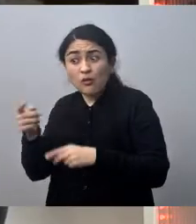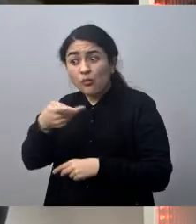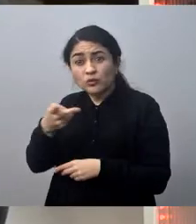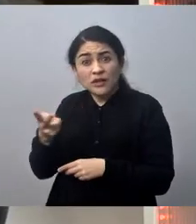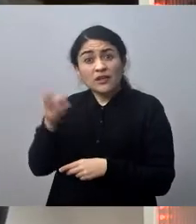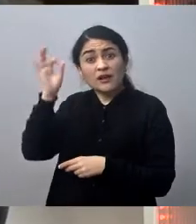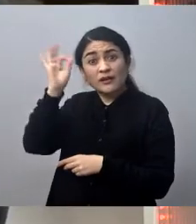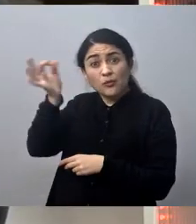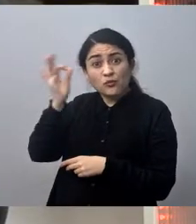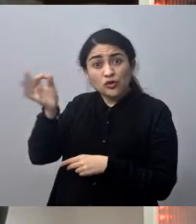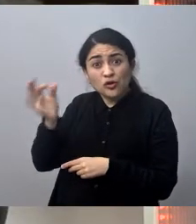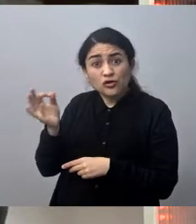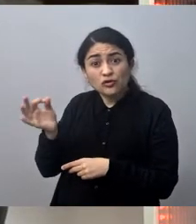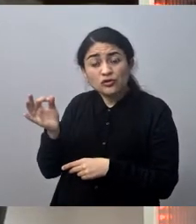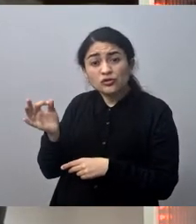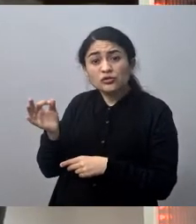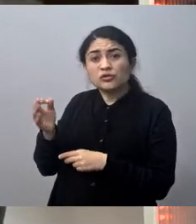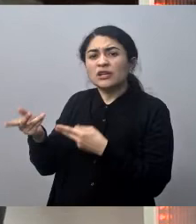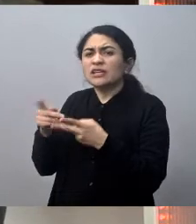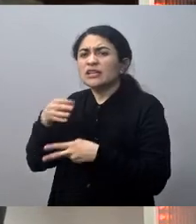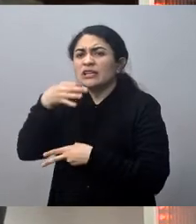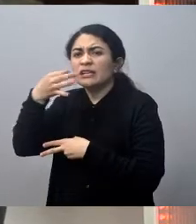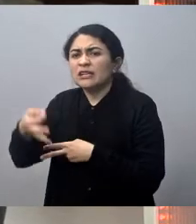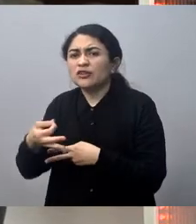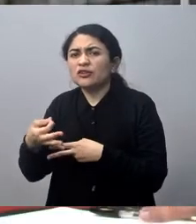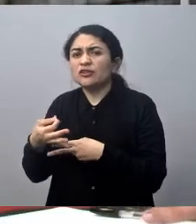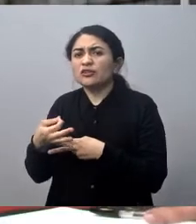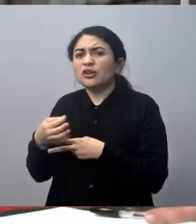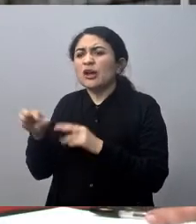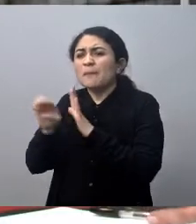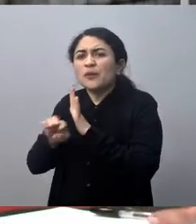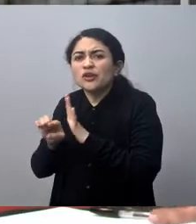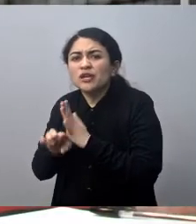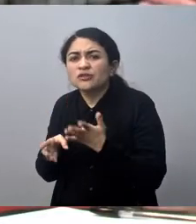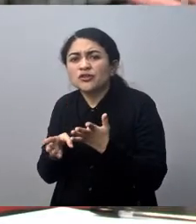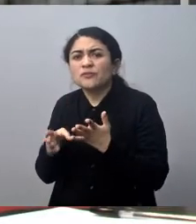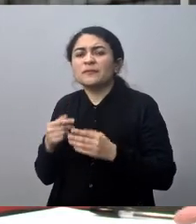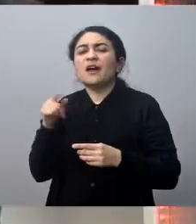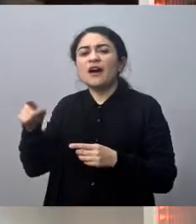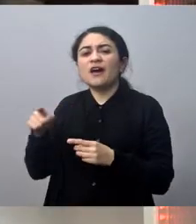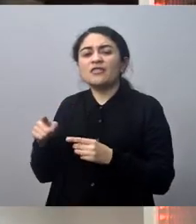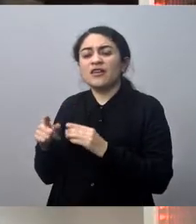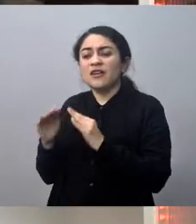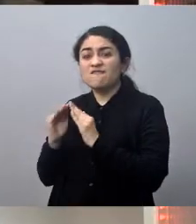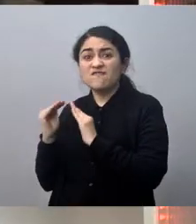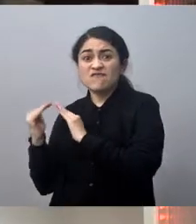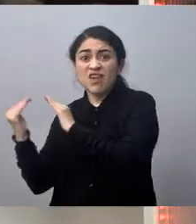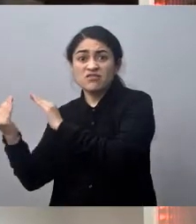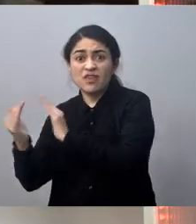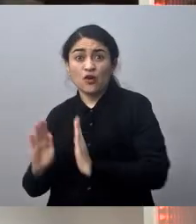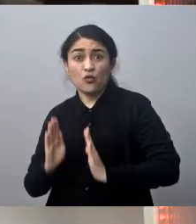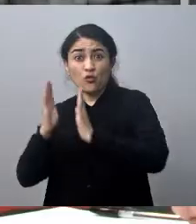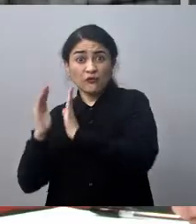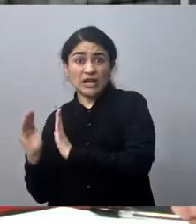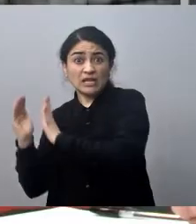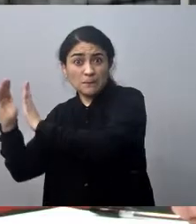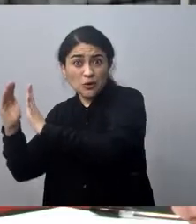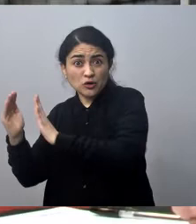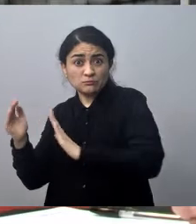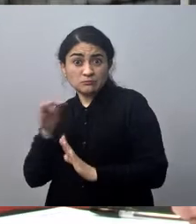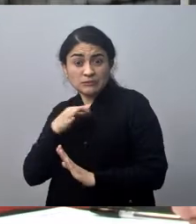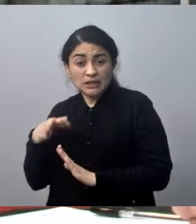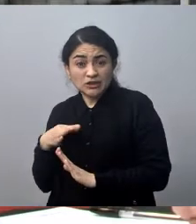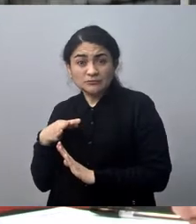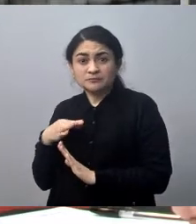que no estaba dentro de los proyectos, fue con el Ministro de Vivienda y Urbanismo. Perdón, de Vivienda y Urbanismo. bueno, él dijo, mire, saquen el